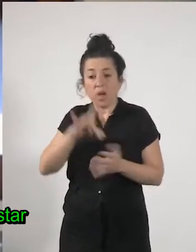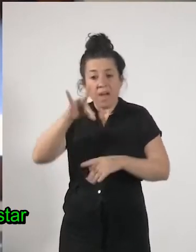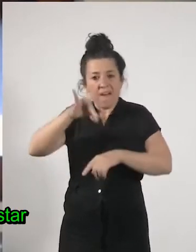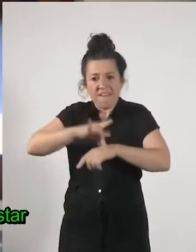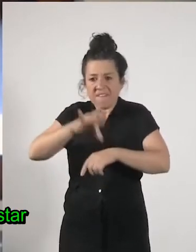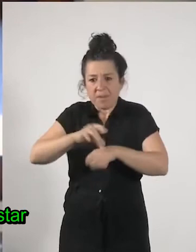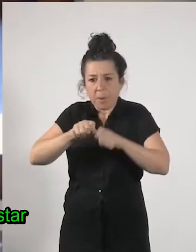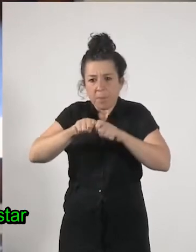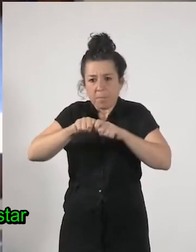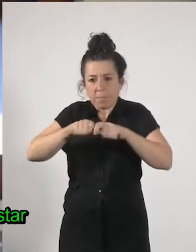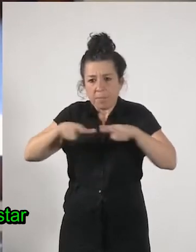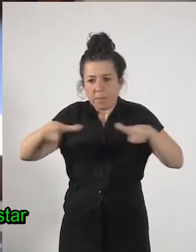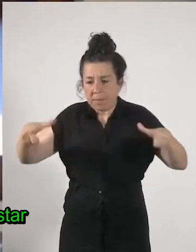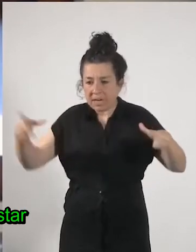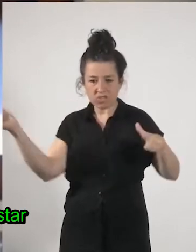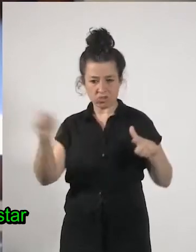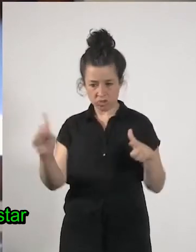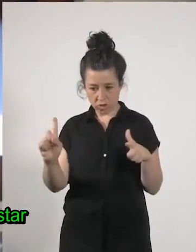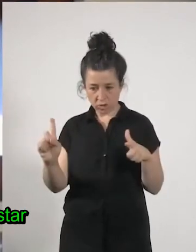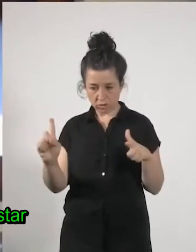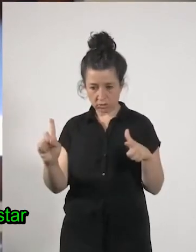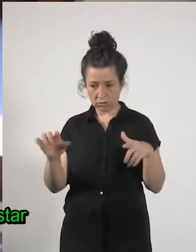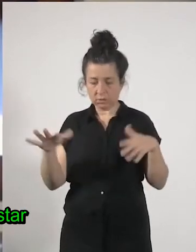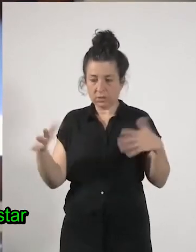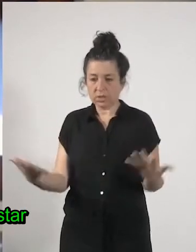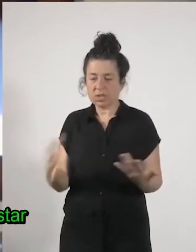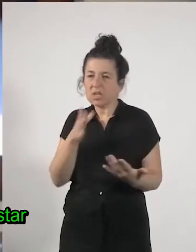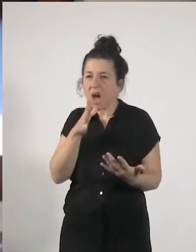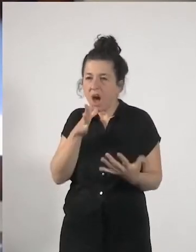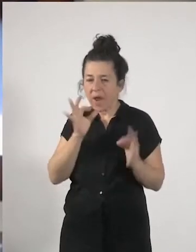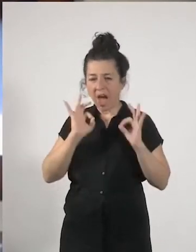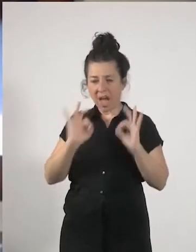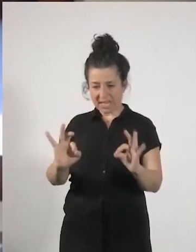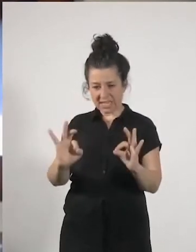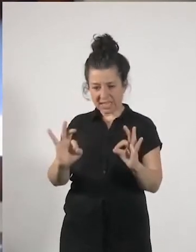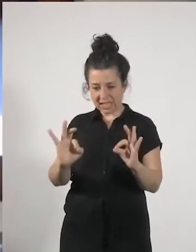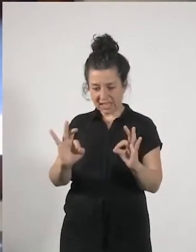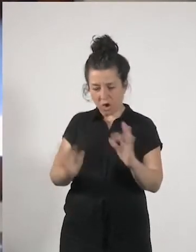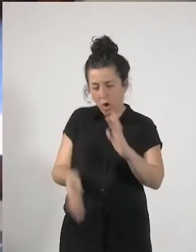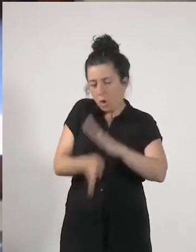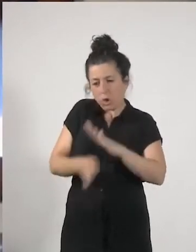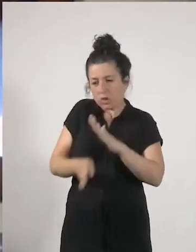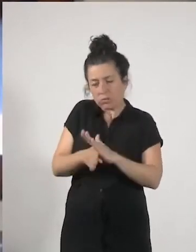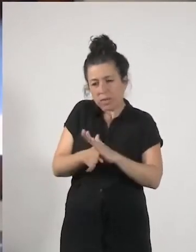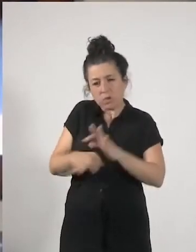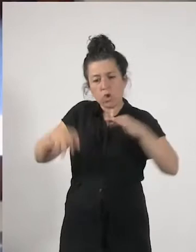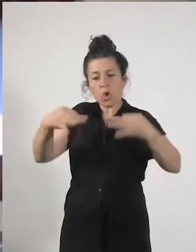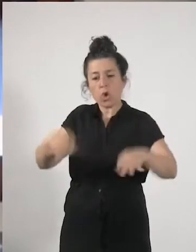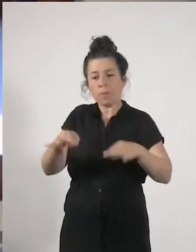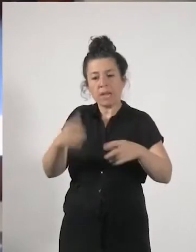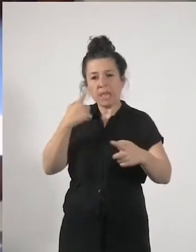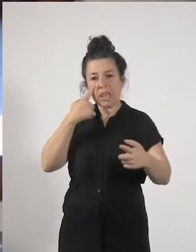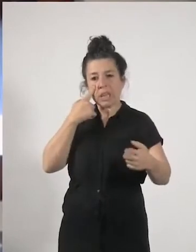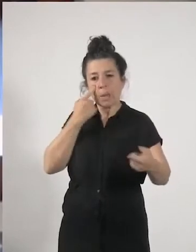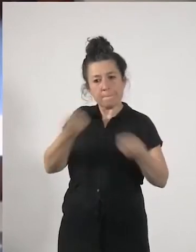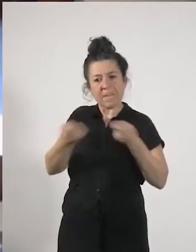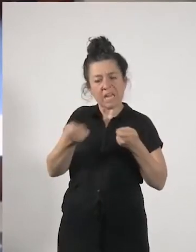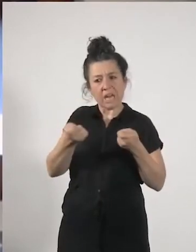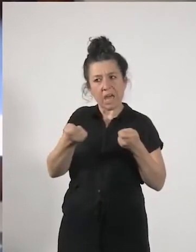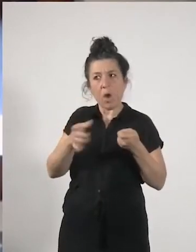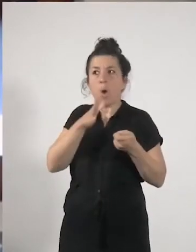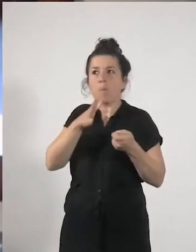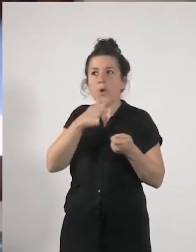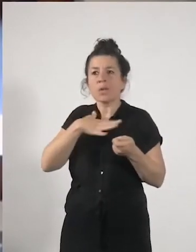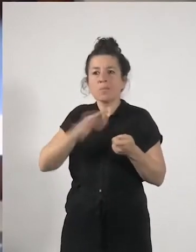estamos así y vamos y vamos a estar en esta normalidad vigilada porque quizá haya un rebrote pero bueno